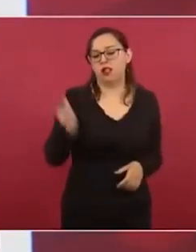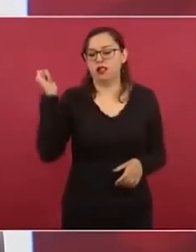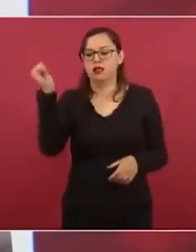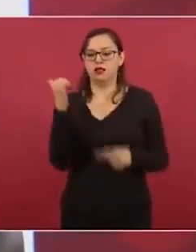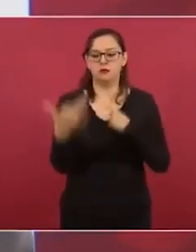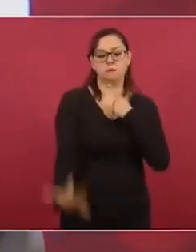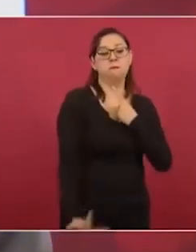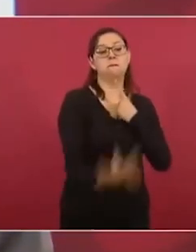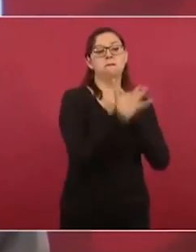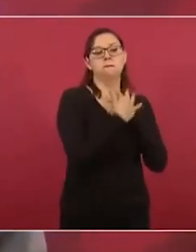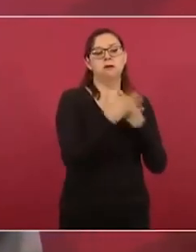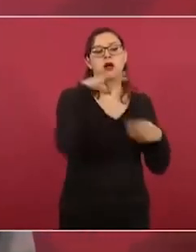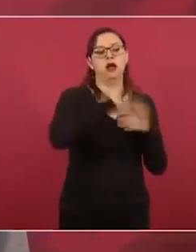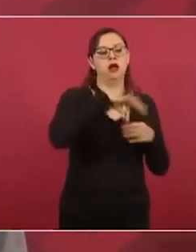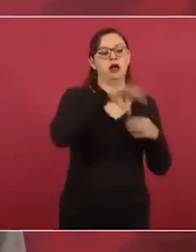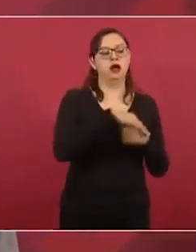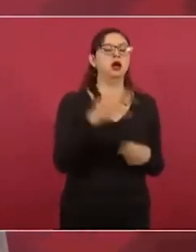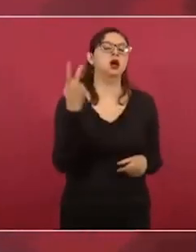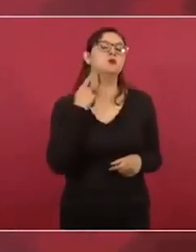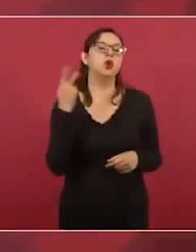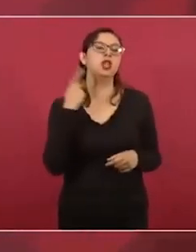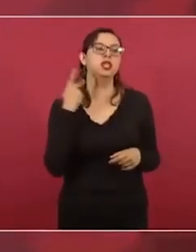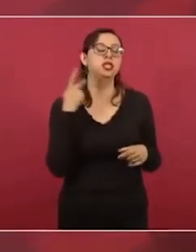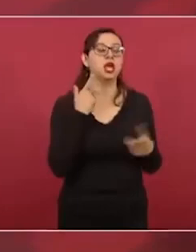facciosa.